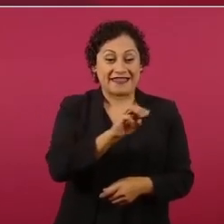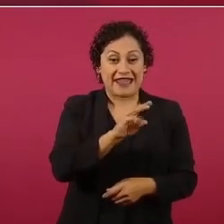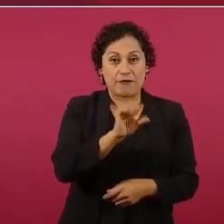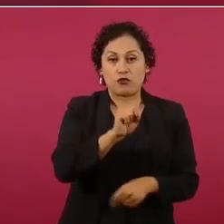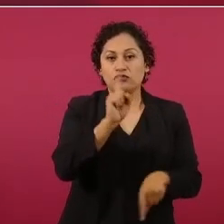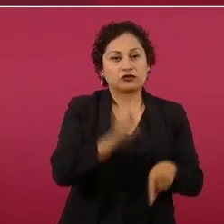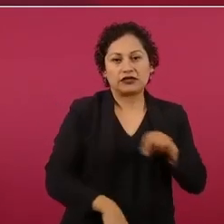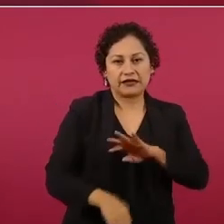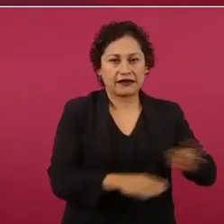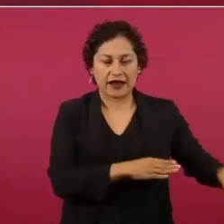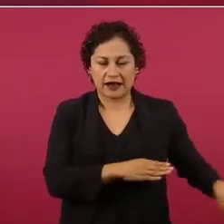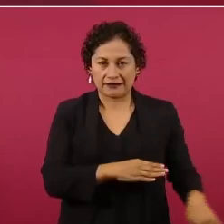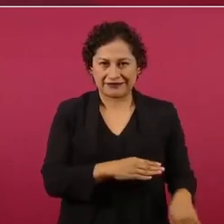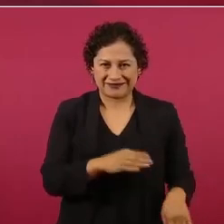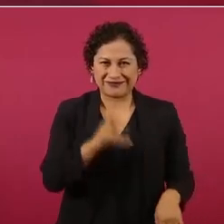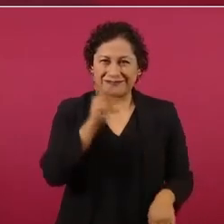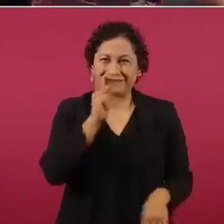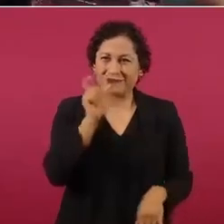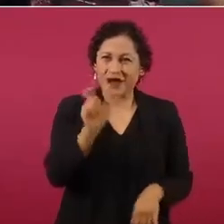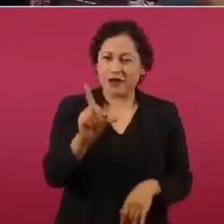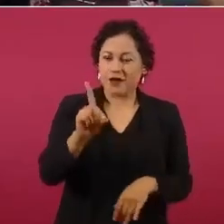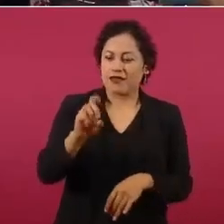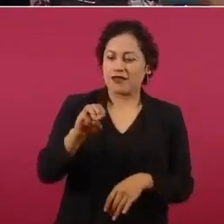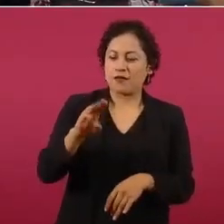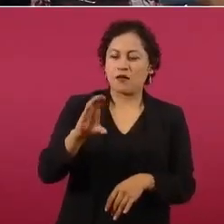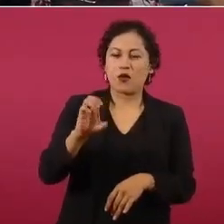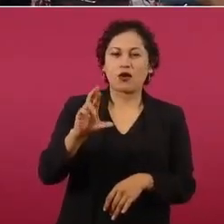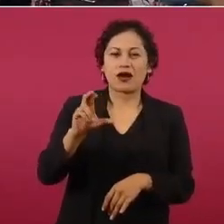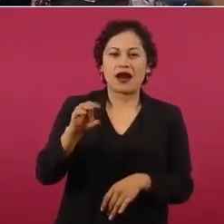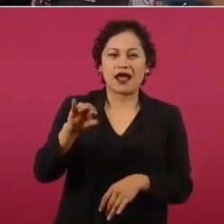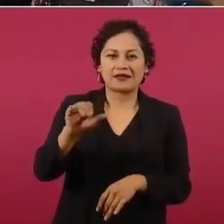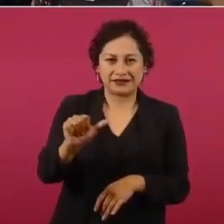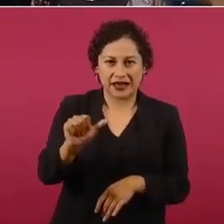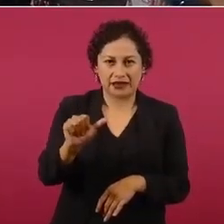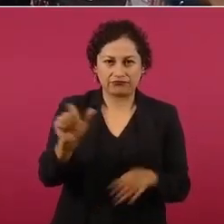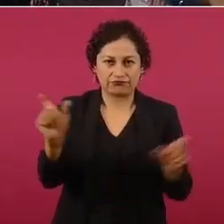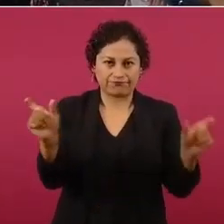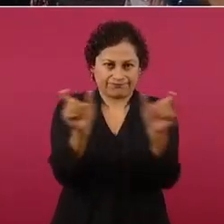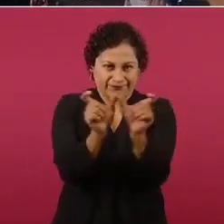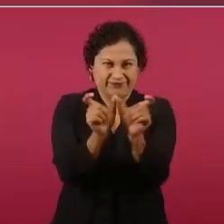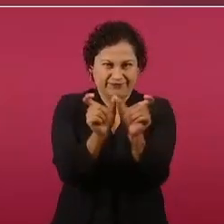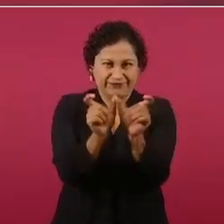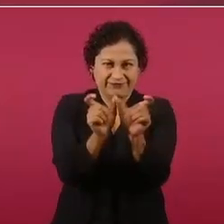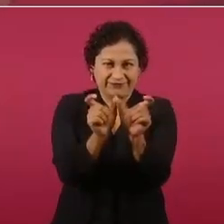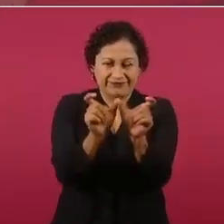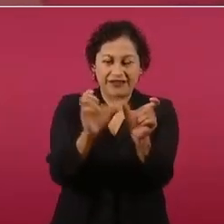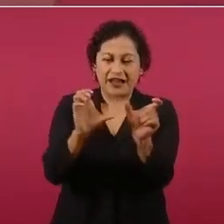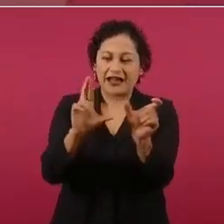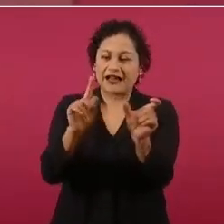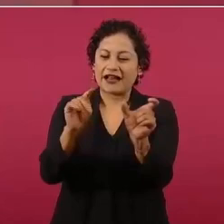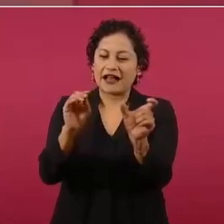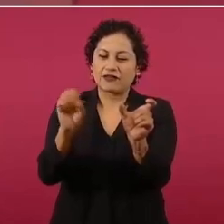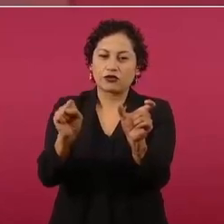es Kratos y Demos,